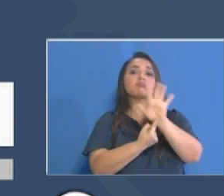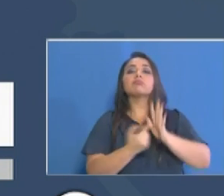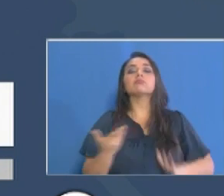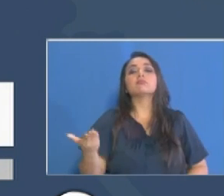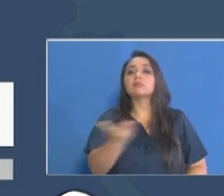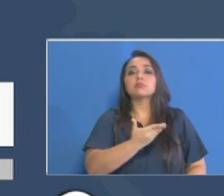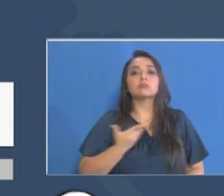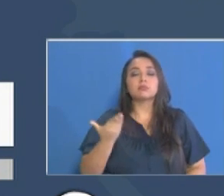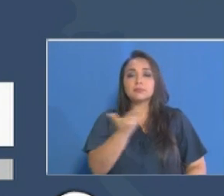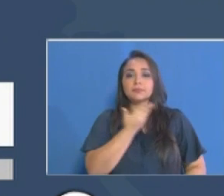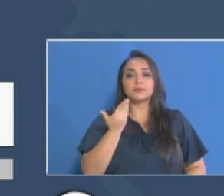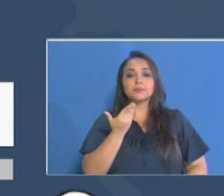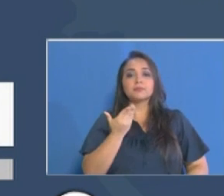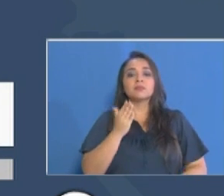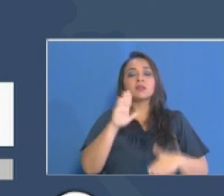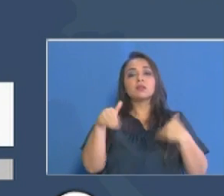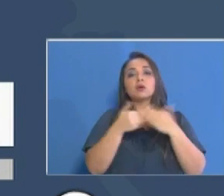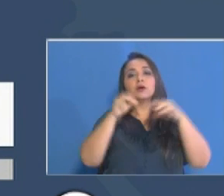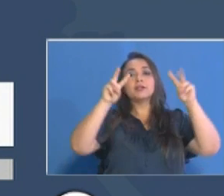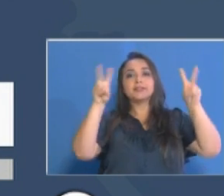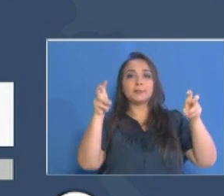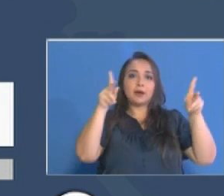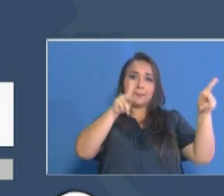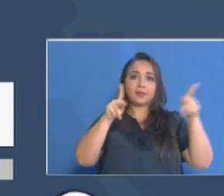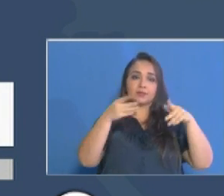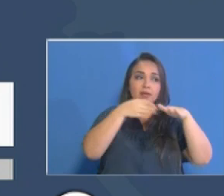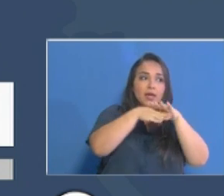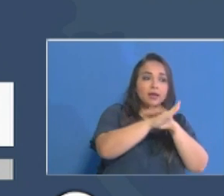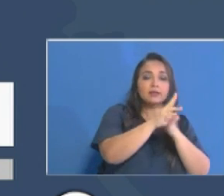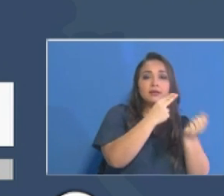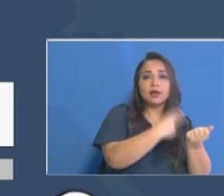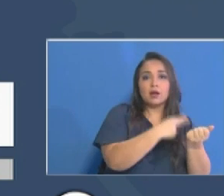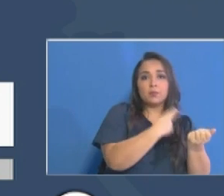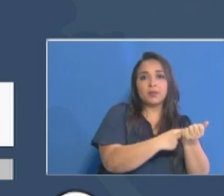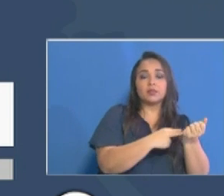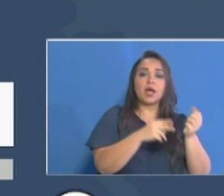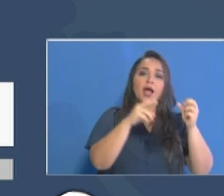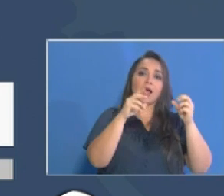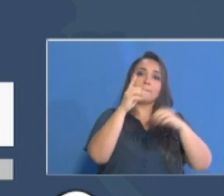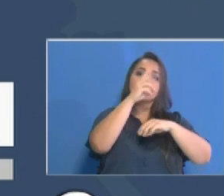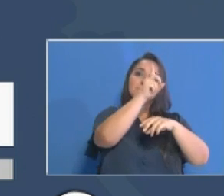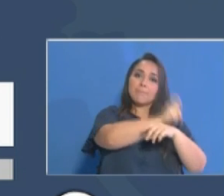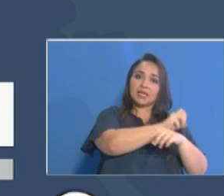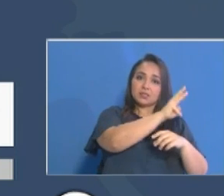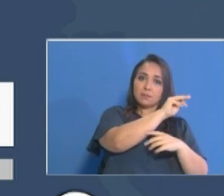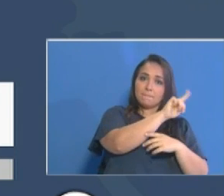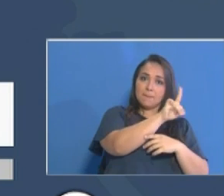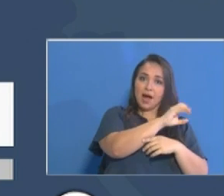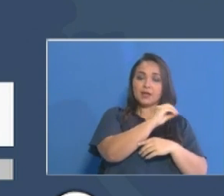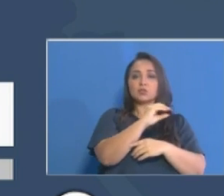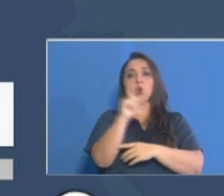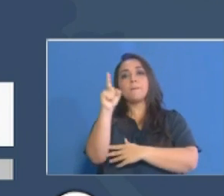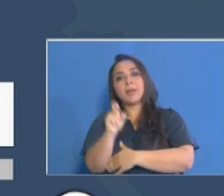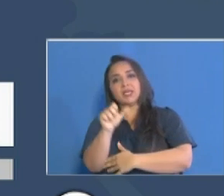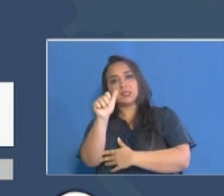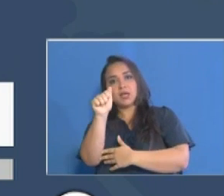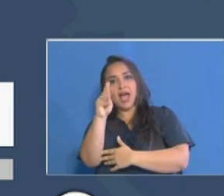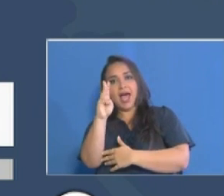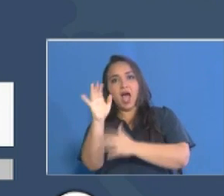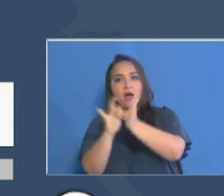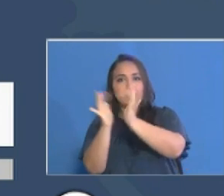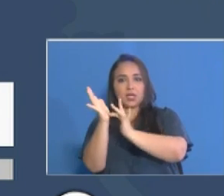comportamiento de las hospitalizaciones entre marzo y abril. Hemos hospitalizado 10